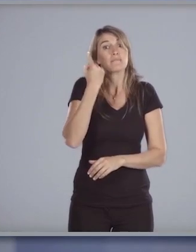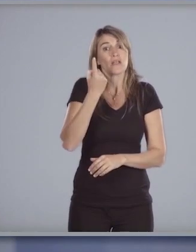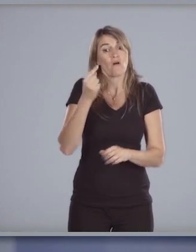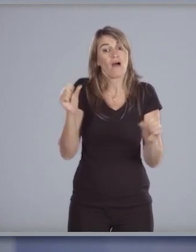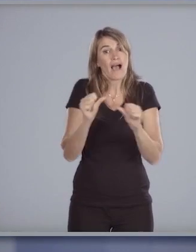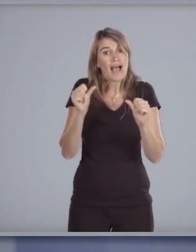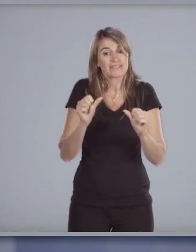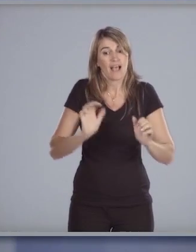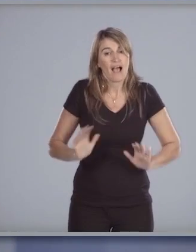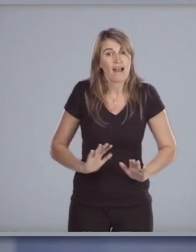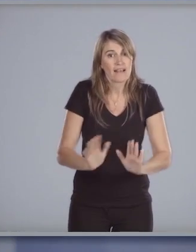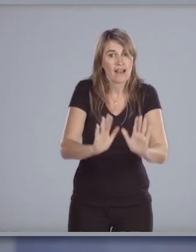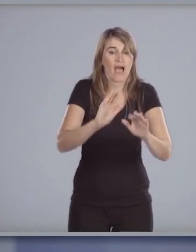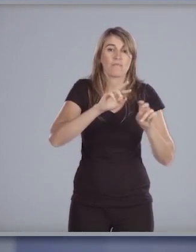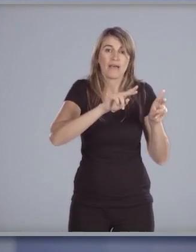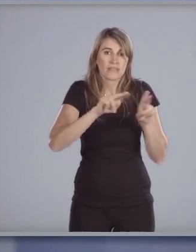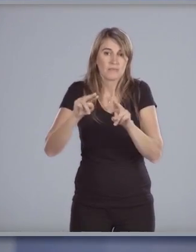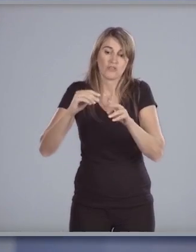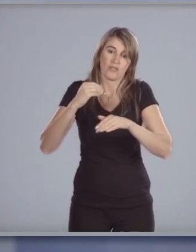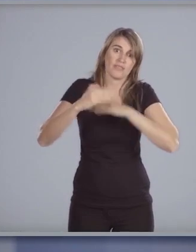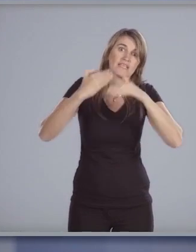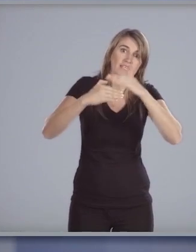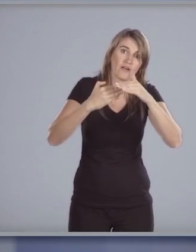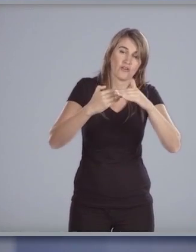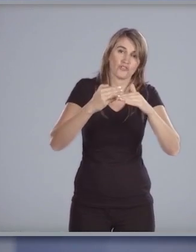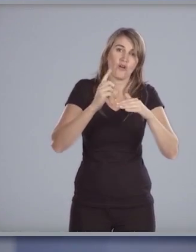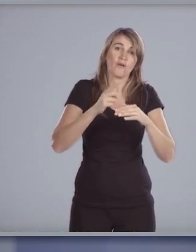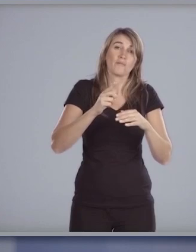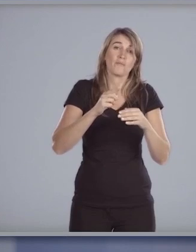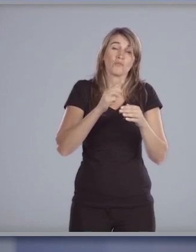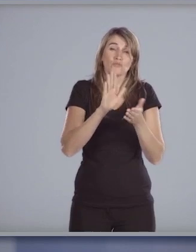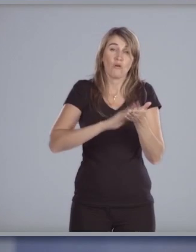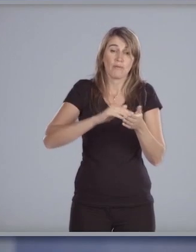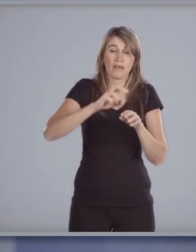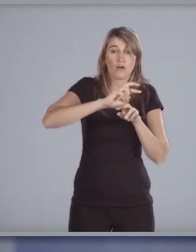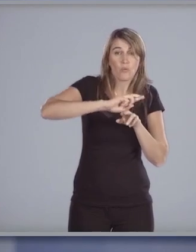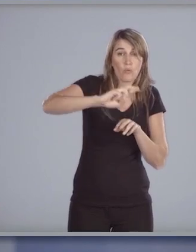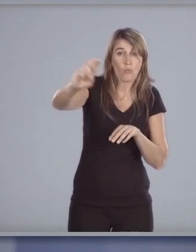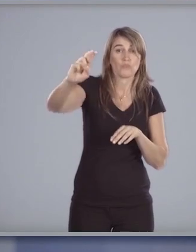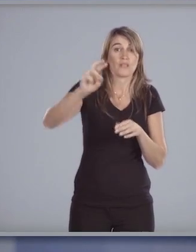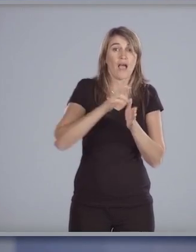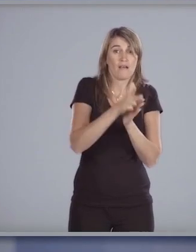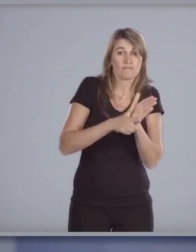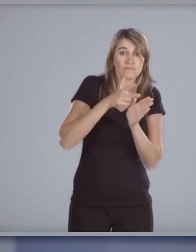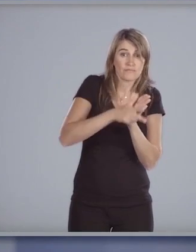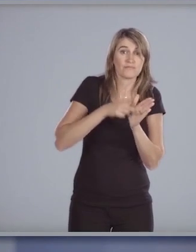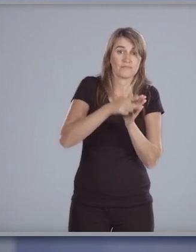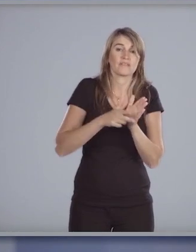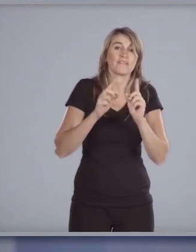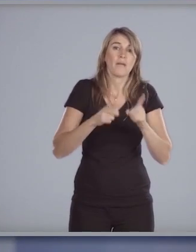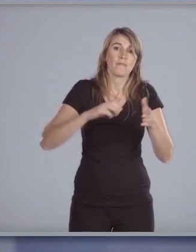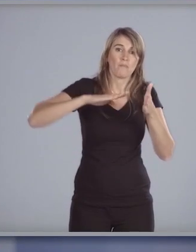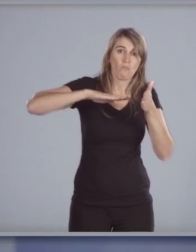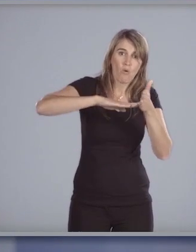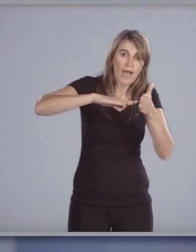recuperación mantenimiento y desarrollo de la red carretera y ferroviaria así